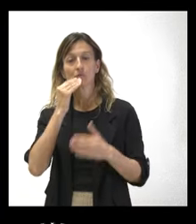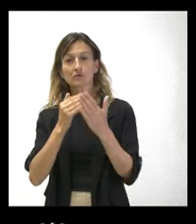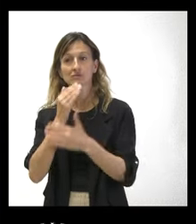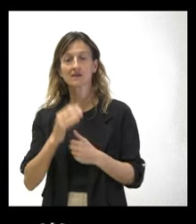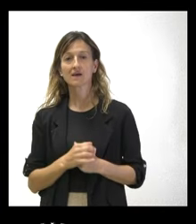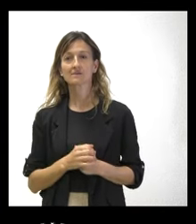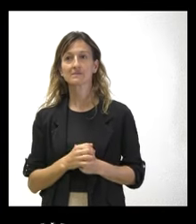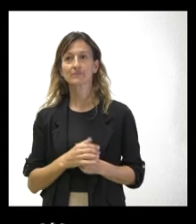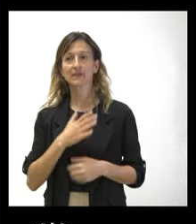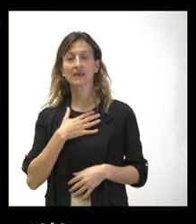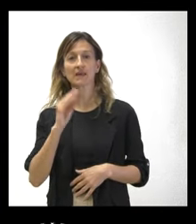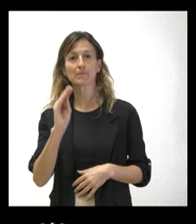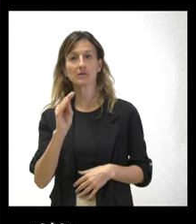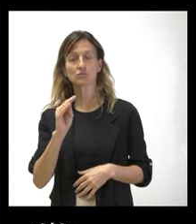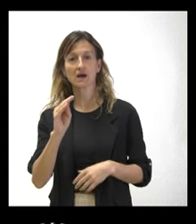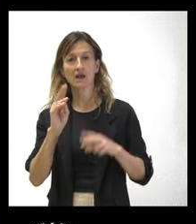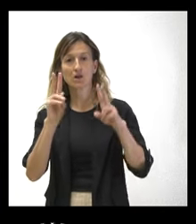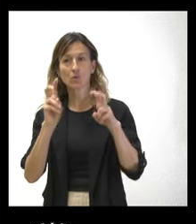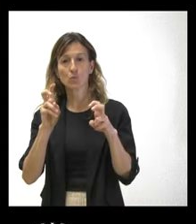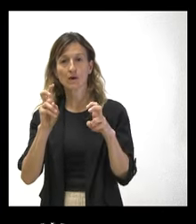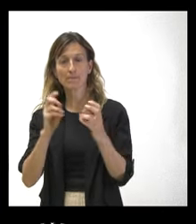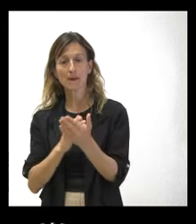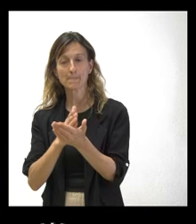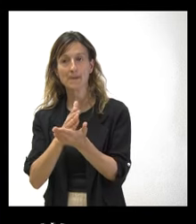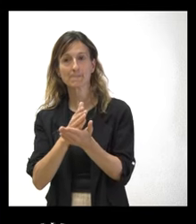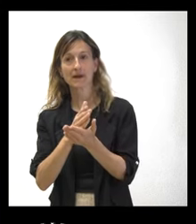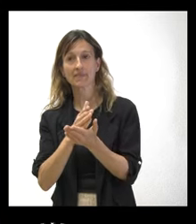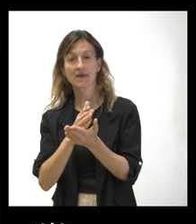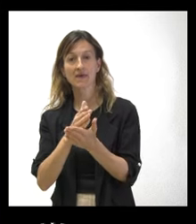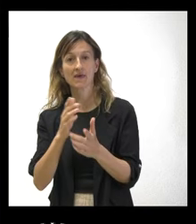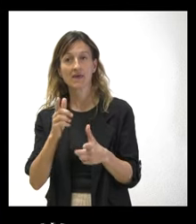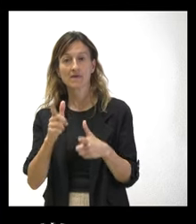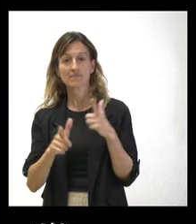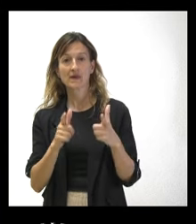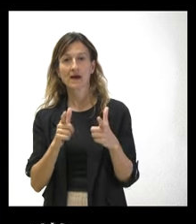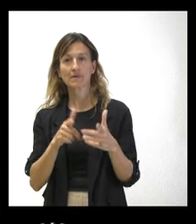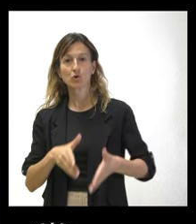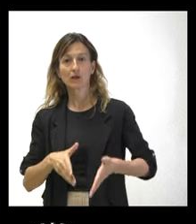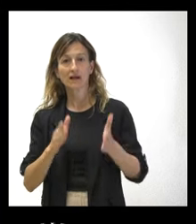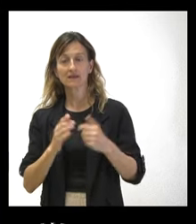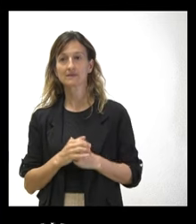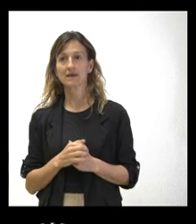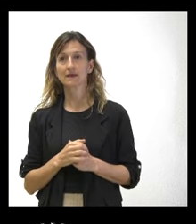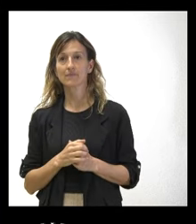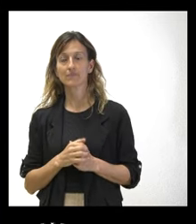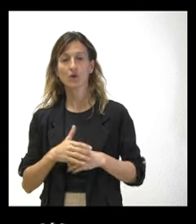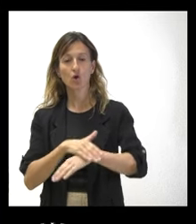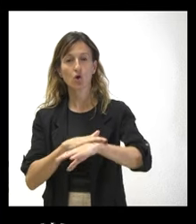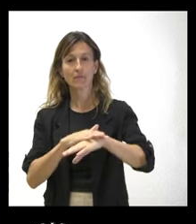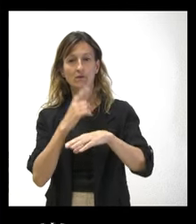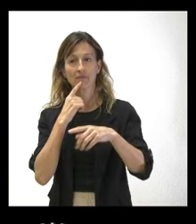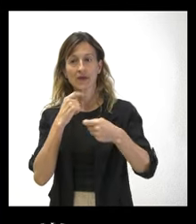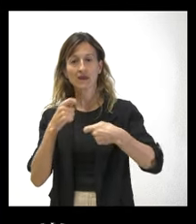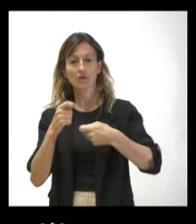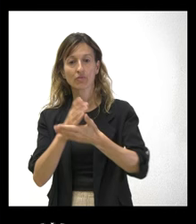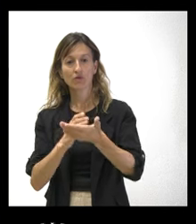caso quería preguntar sobre el nuevo mapa de transporte de viajeros por carretera, ya que este verano ha vuelto a ser noticia. El Gobierno señala que se negociará con las